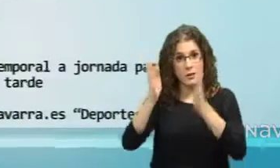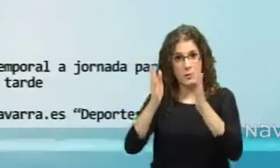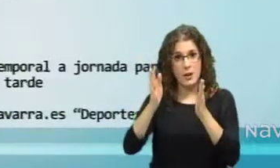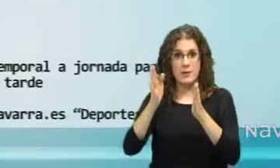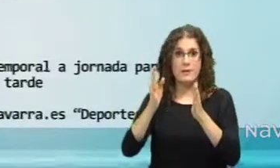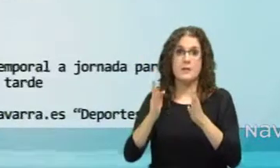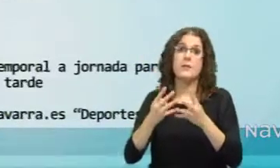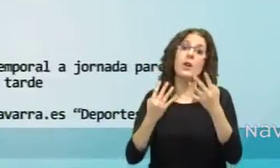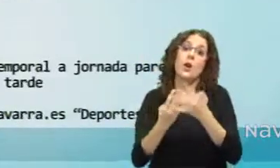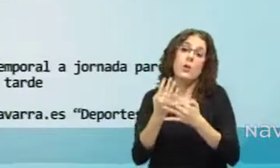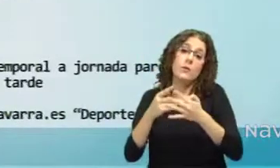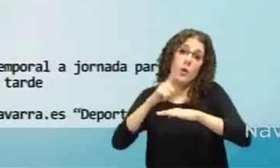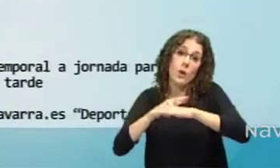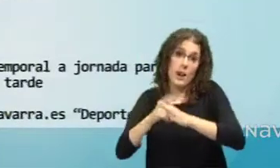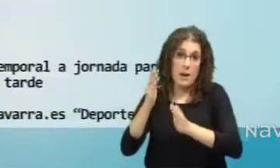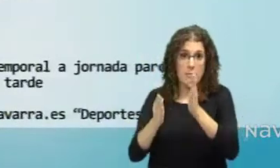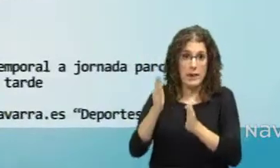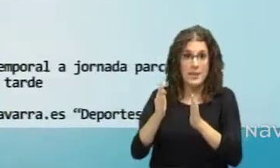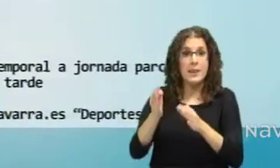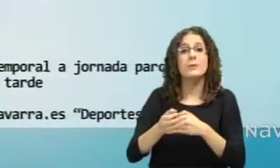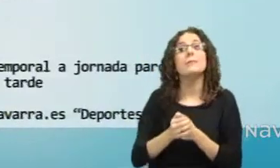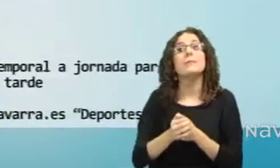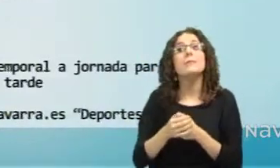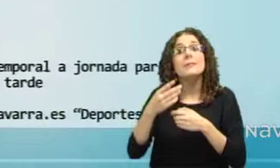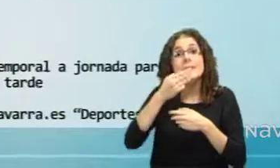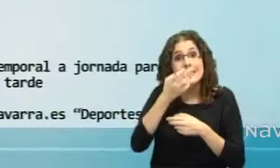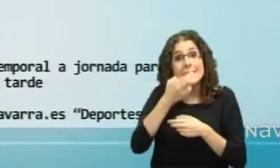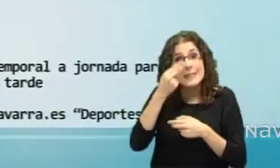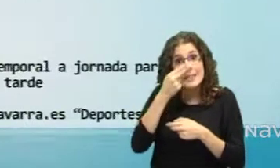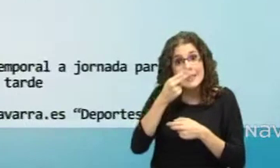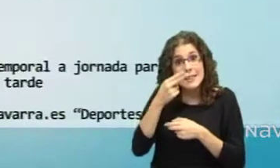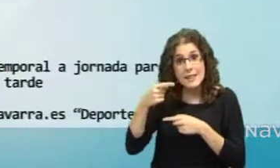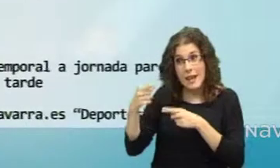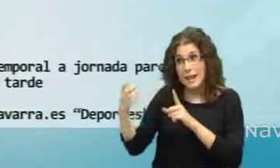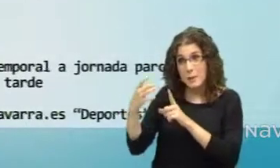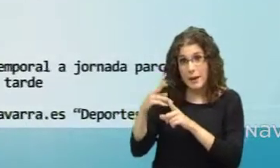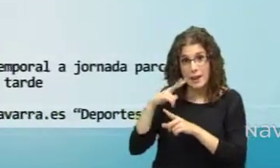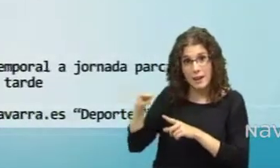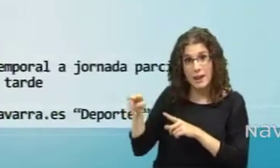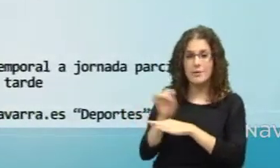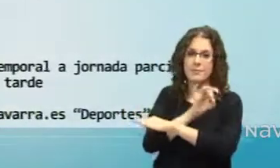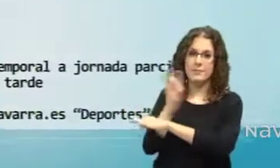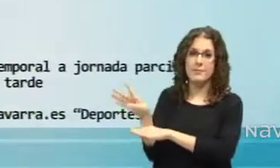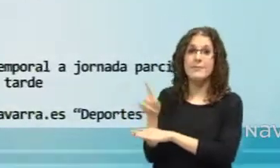Puedes enviar tus datos a la dirección de correo electrónico que aparece en pantalla especificando en el asunto deportes.